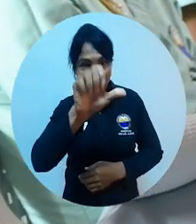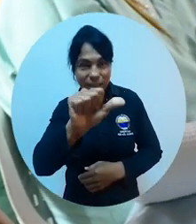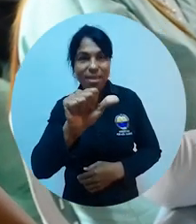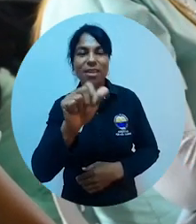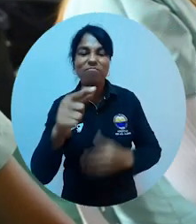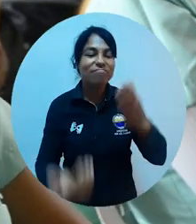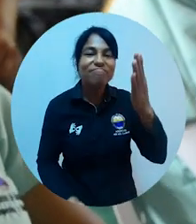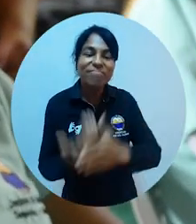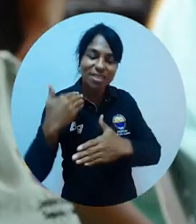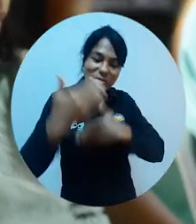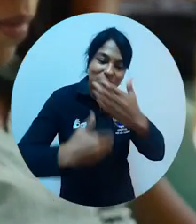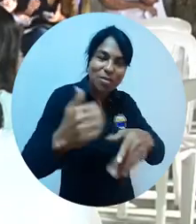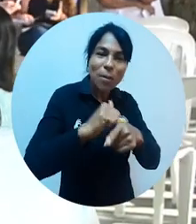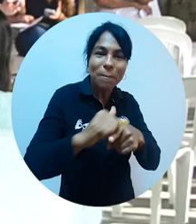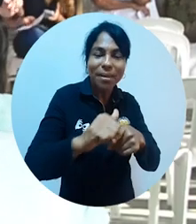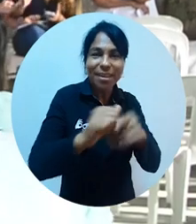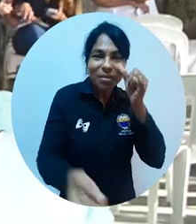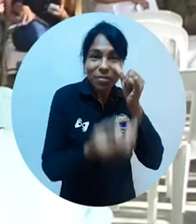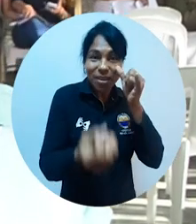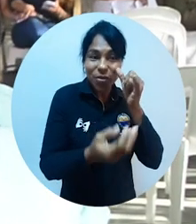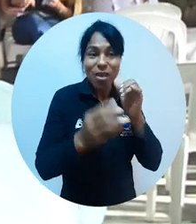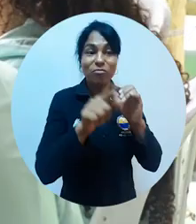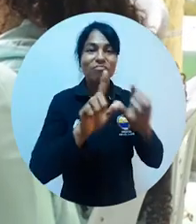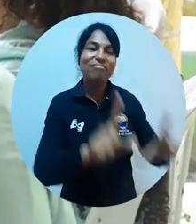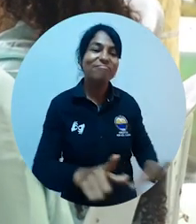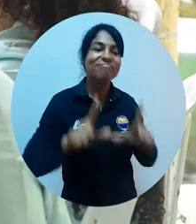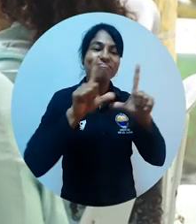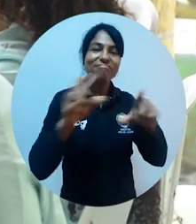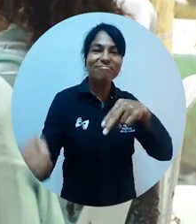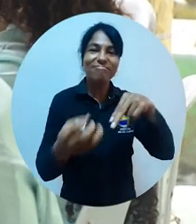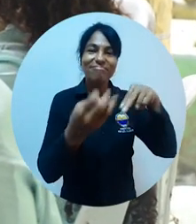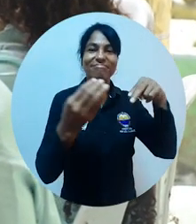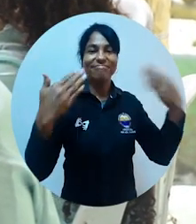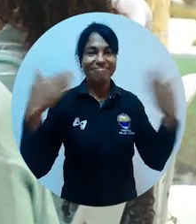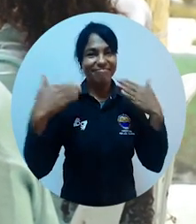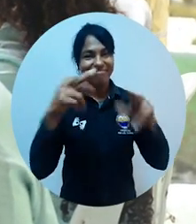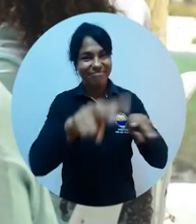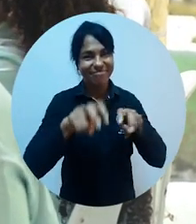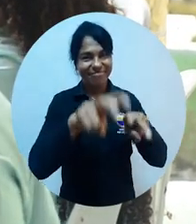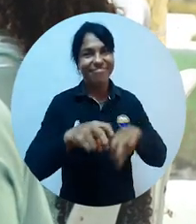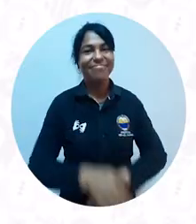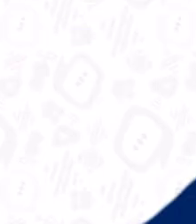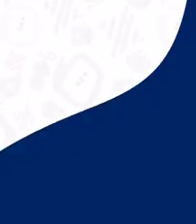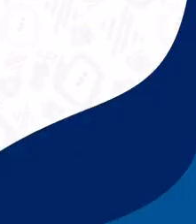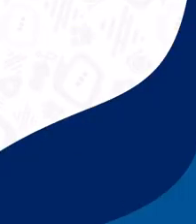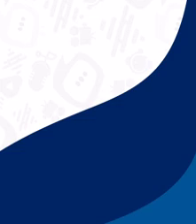trompito, para dar inicio al proceso de prácticas pedagógicas del programa de licenciatura en educación campesina y rural.